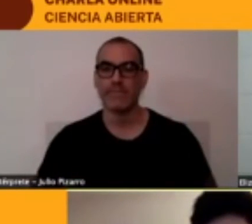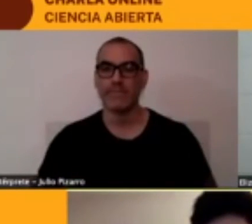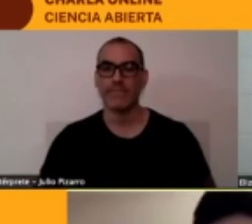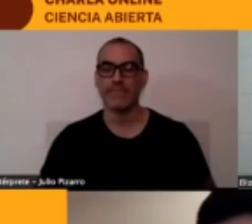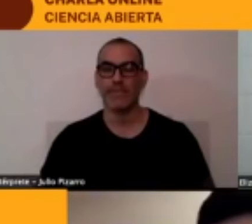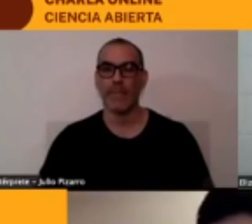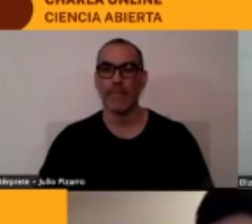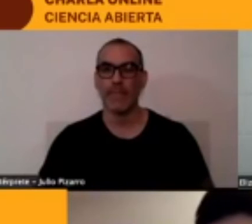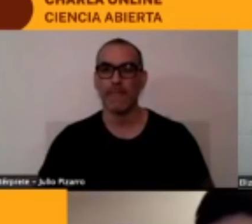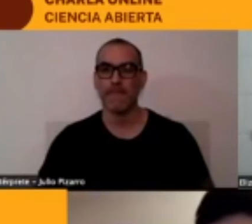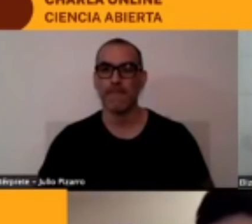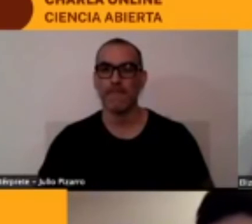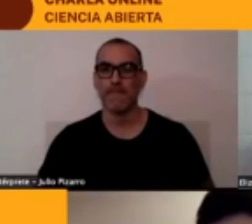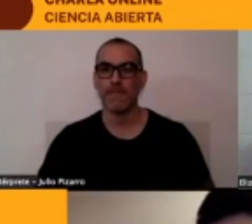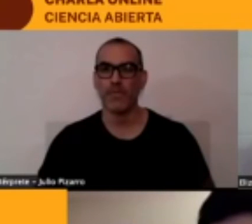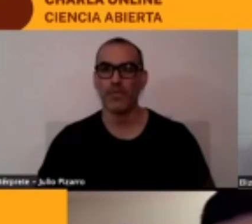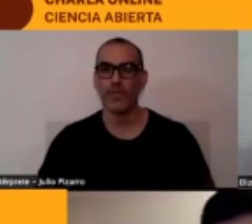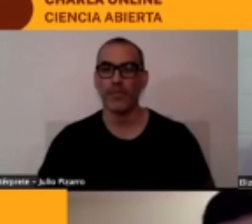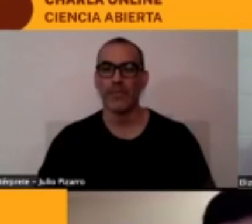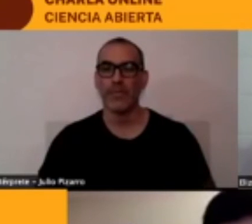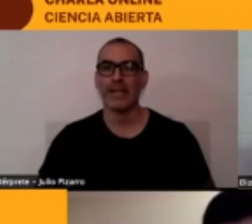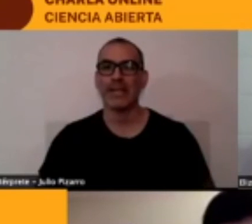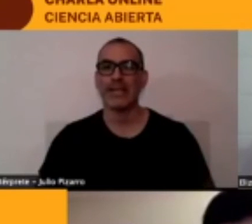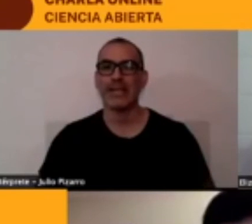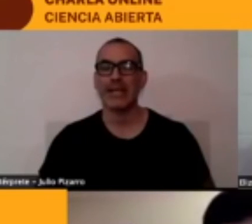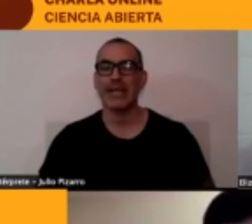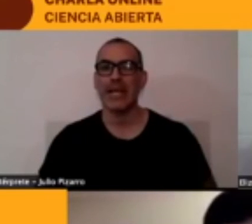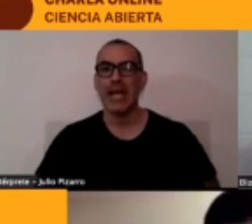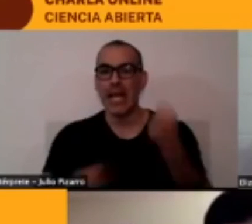la visión de lo es una palabra cusa